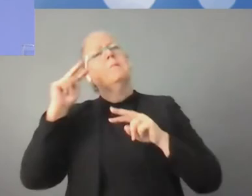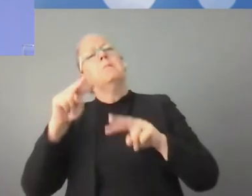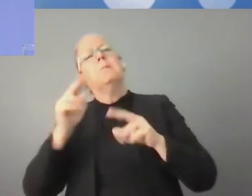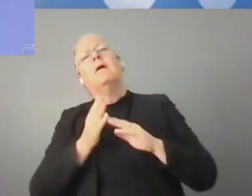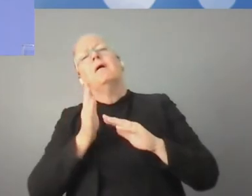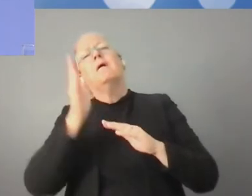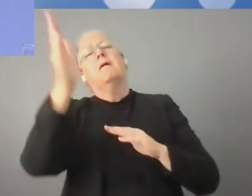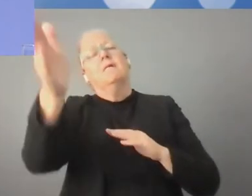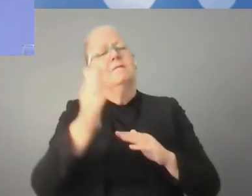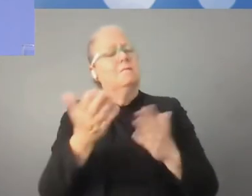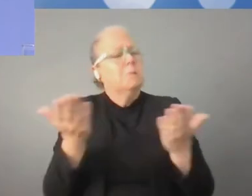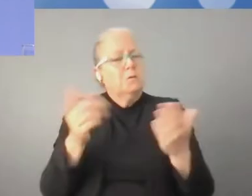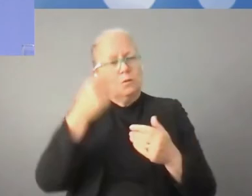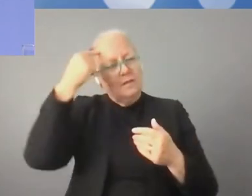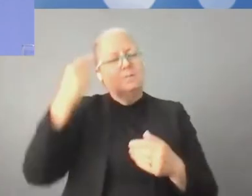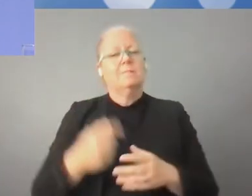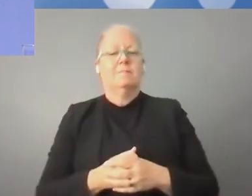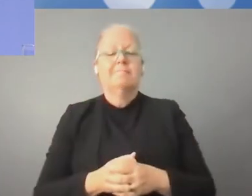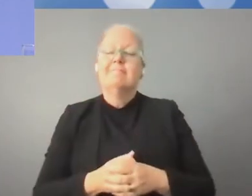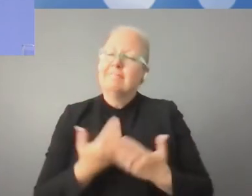placer escuchar su perspectiva.